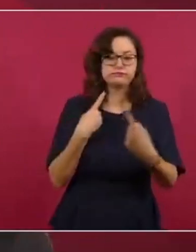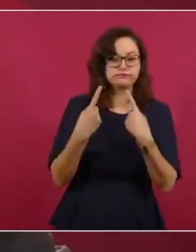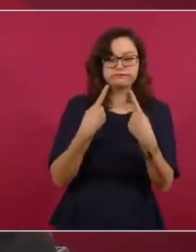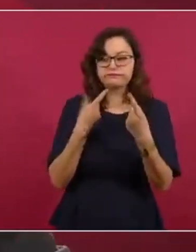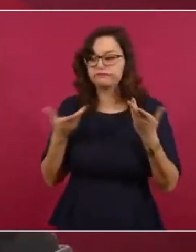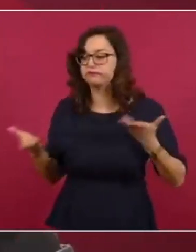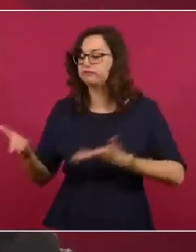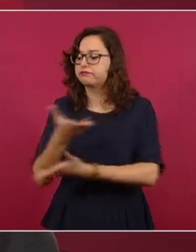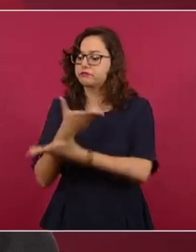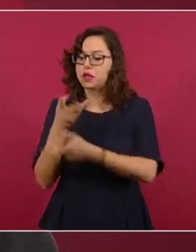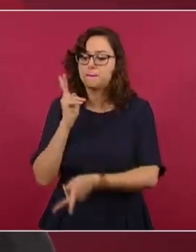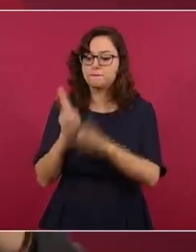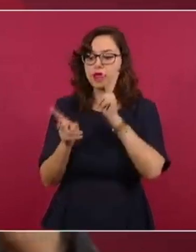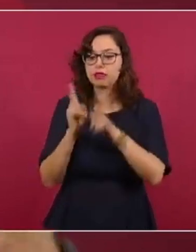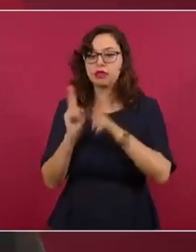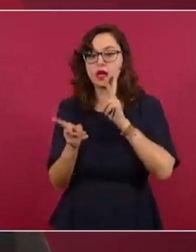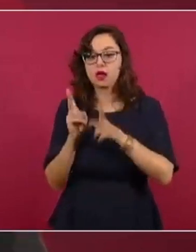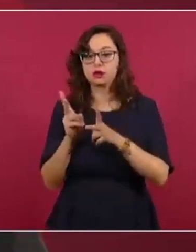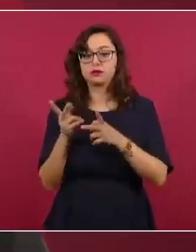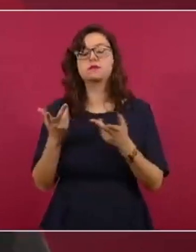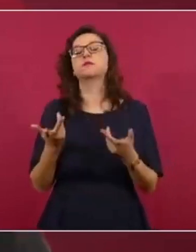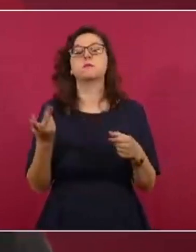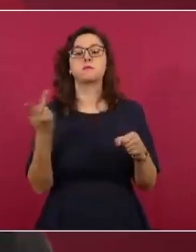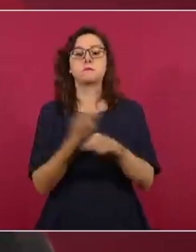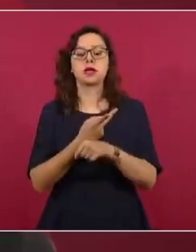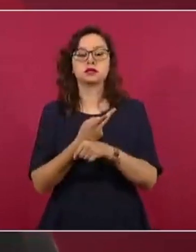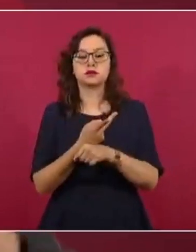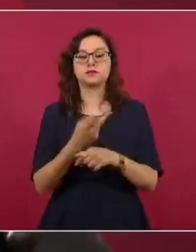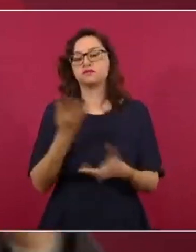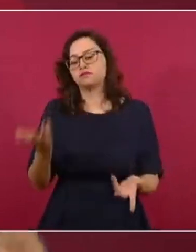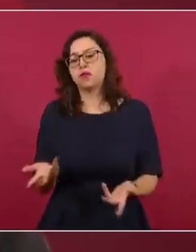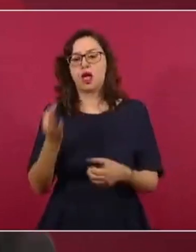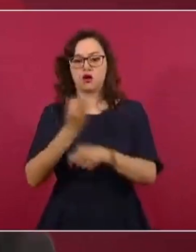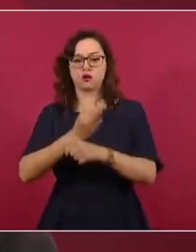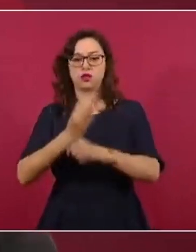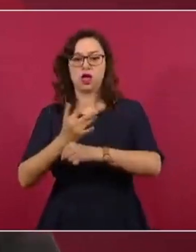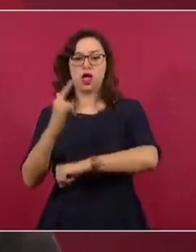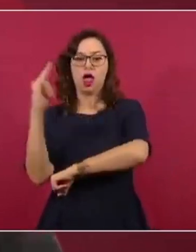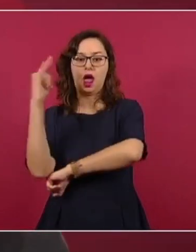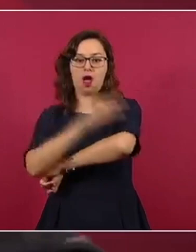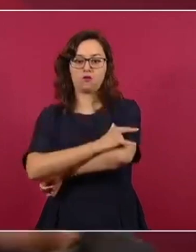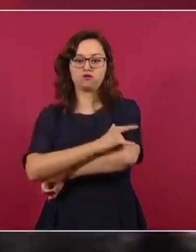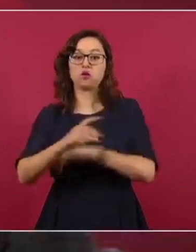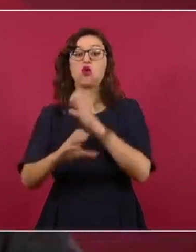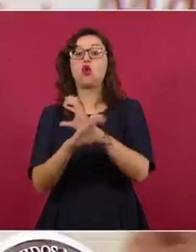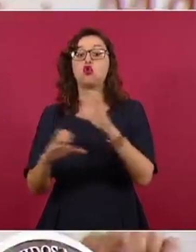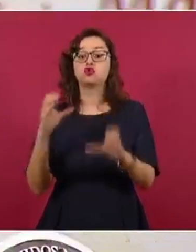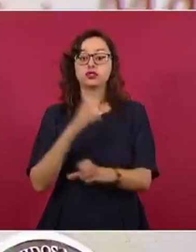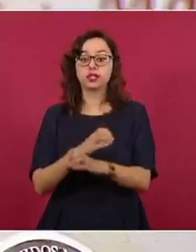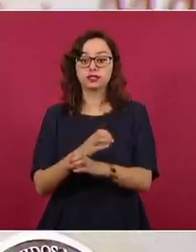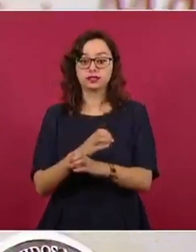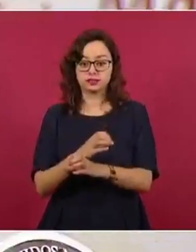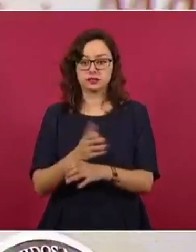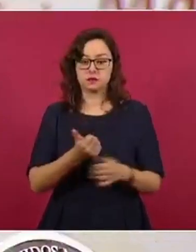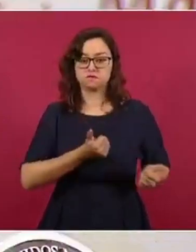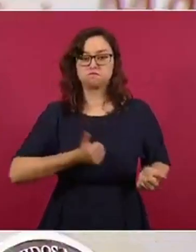otras cosas, que los vuelos de carga doméstica y de charters van a migrar sus